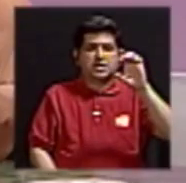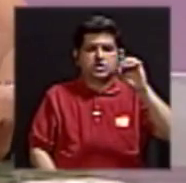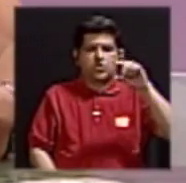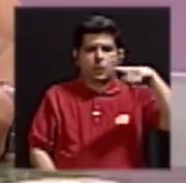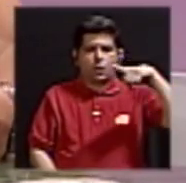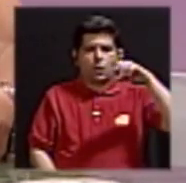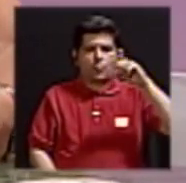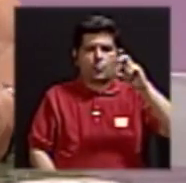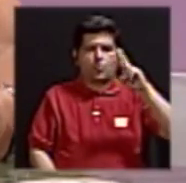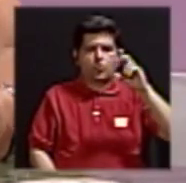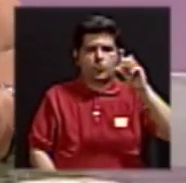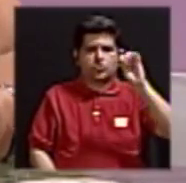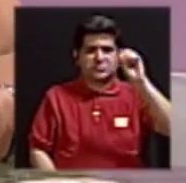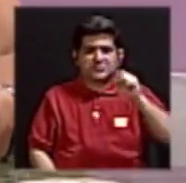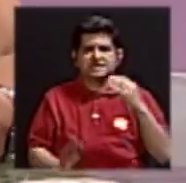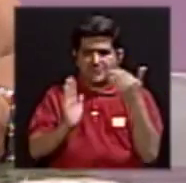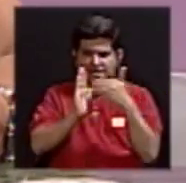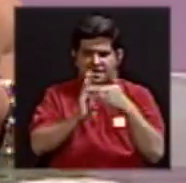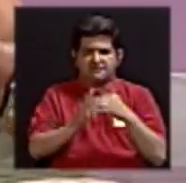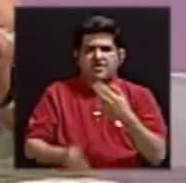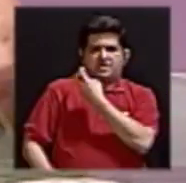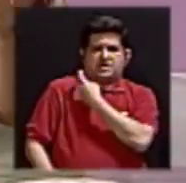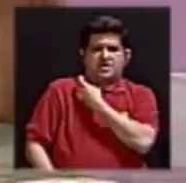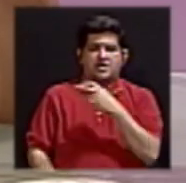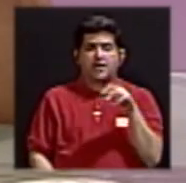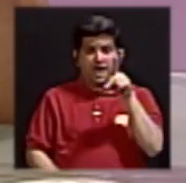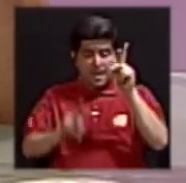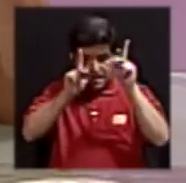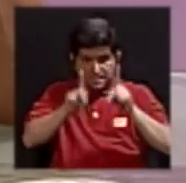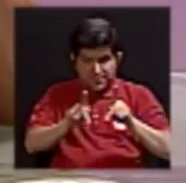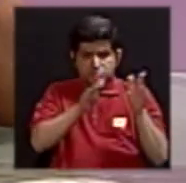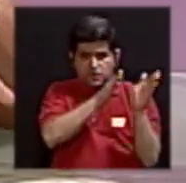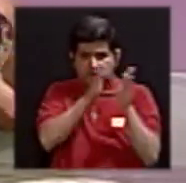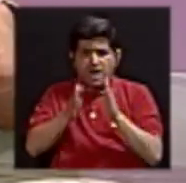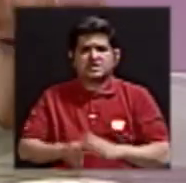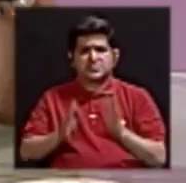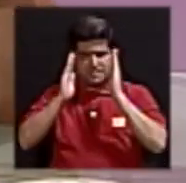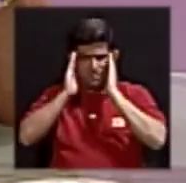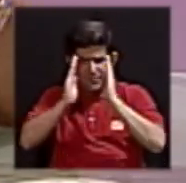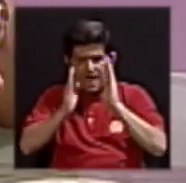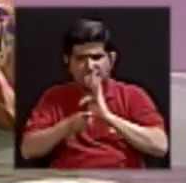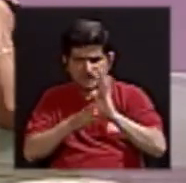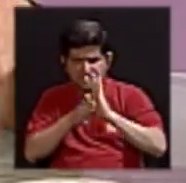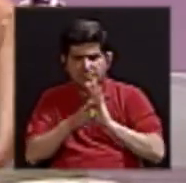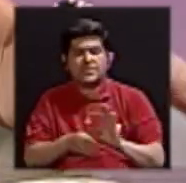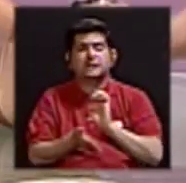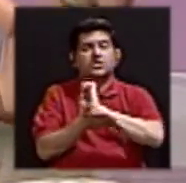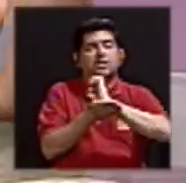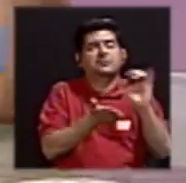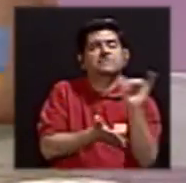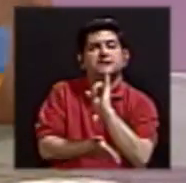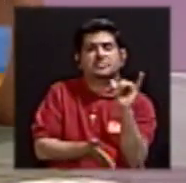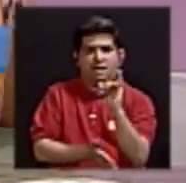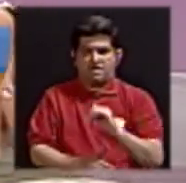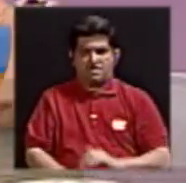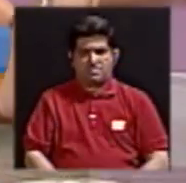hacemos un plan de tratamiento para estas pacientes, también estamos haciendo prevención,